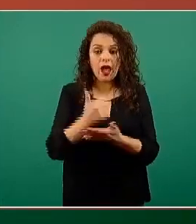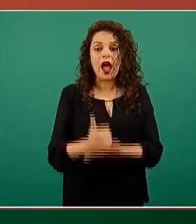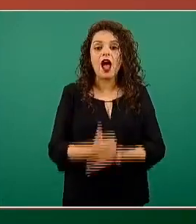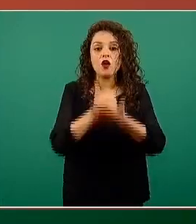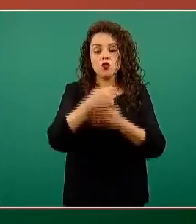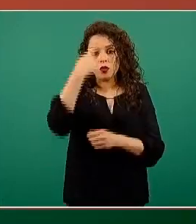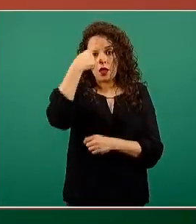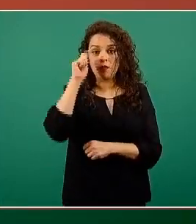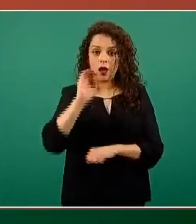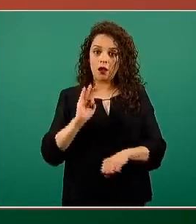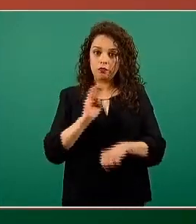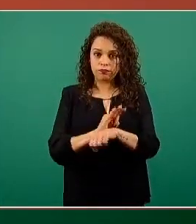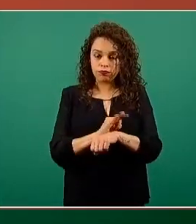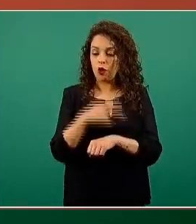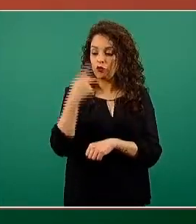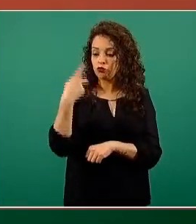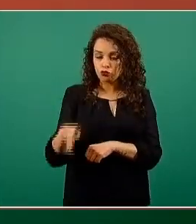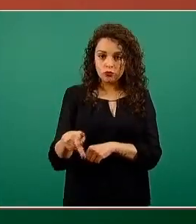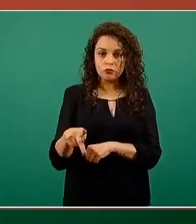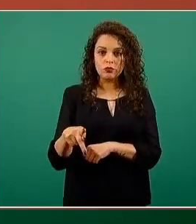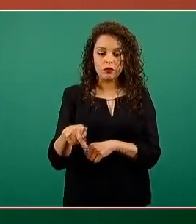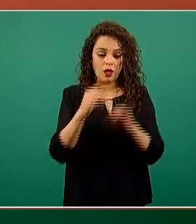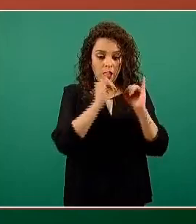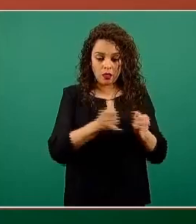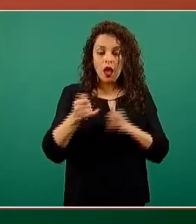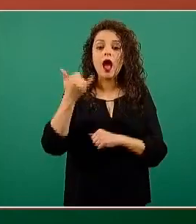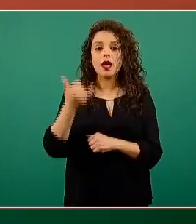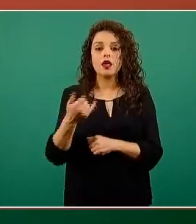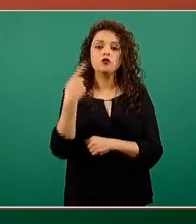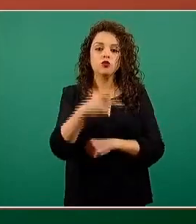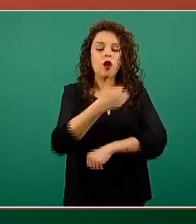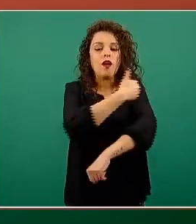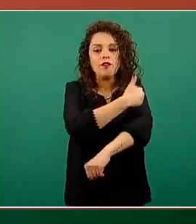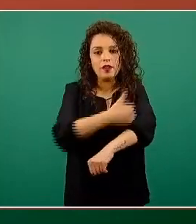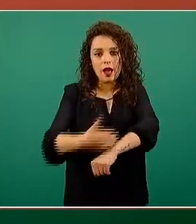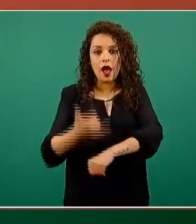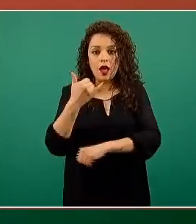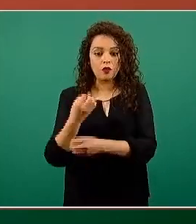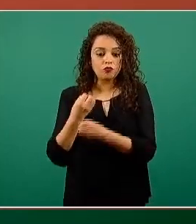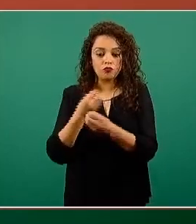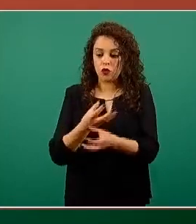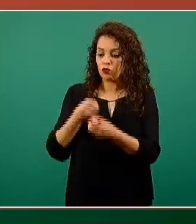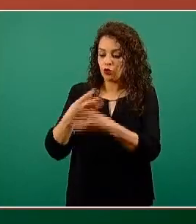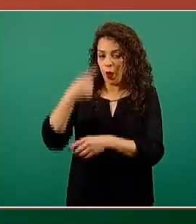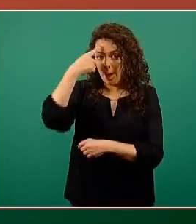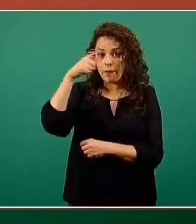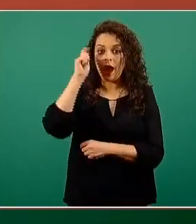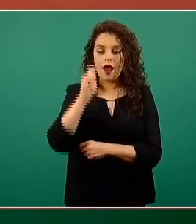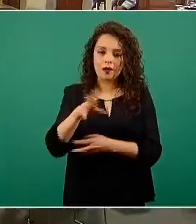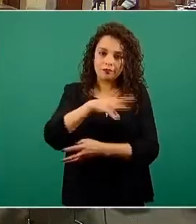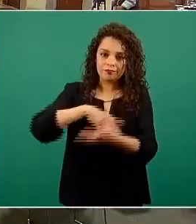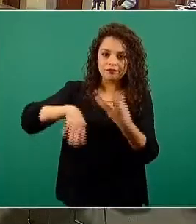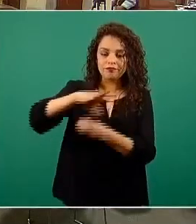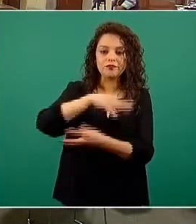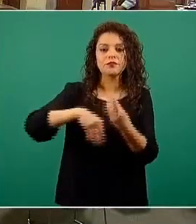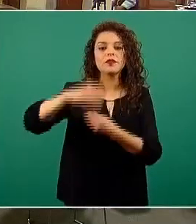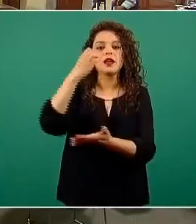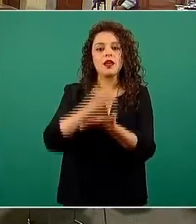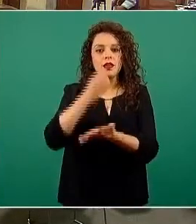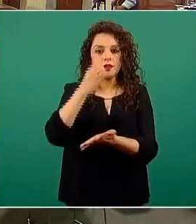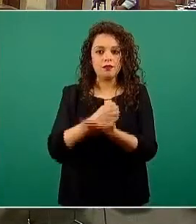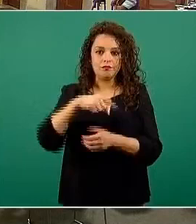protegerlas, a proteger a sus familias y abonaría a las oportunidades de reactivación económica del país. Estamos muy